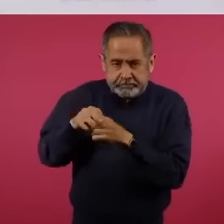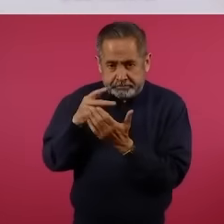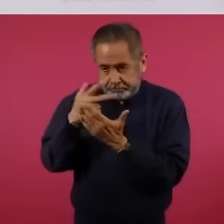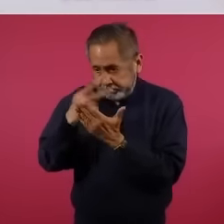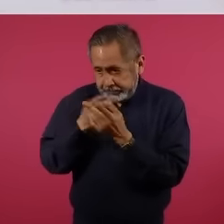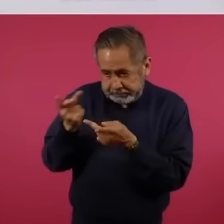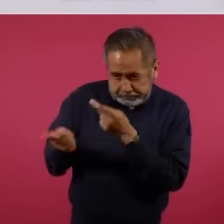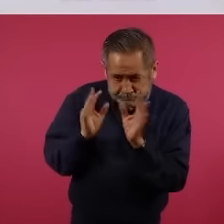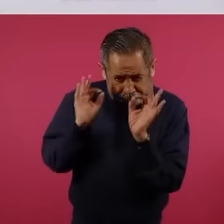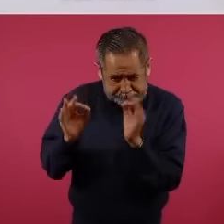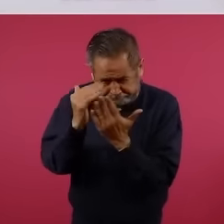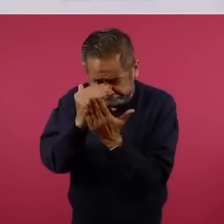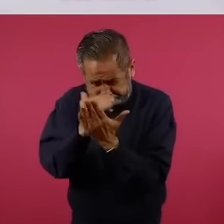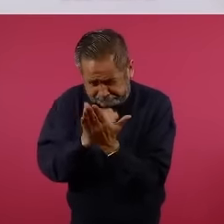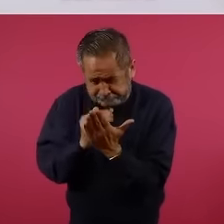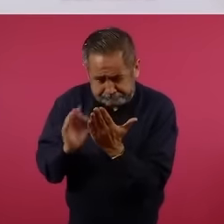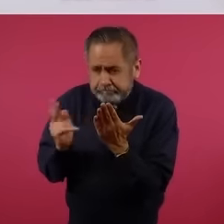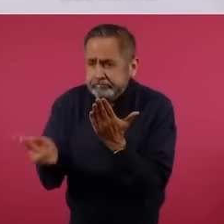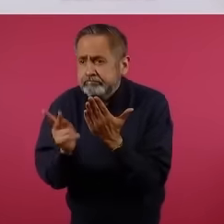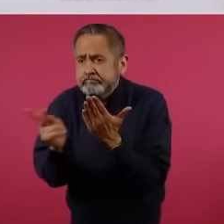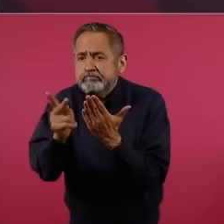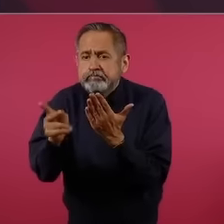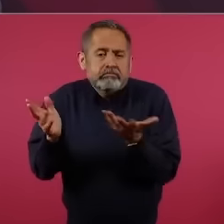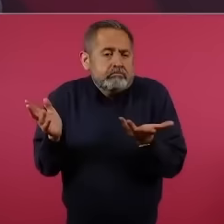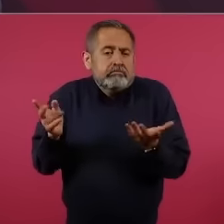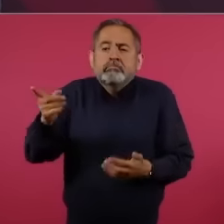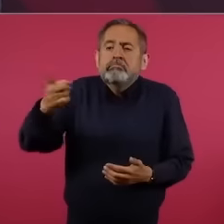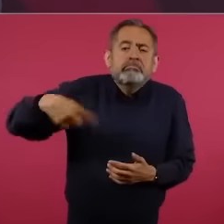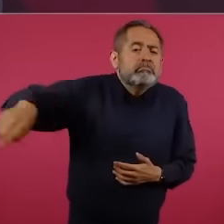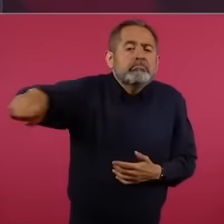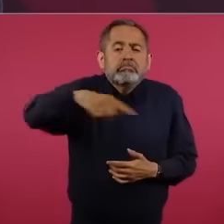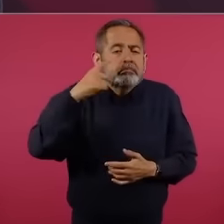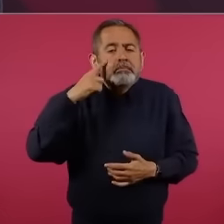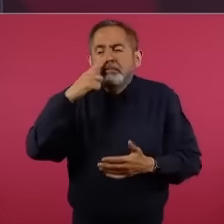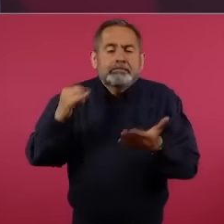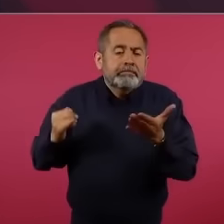Pues eso es lo que deciden los ciudadanos,